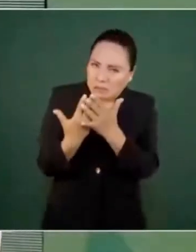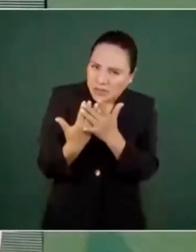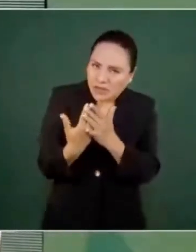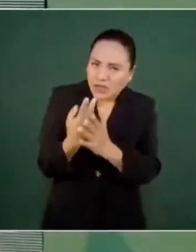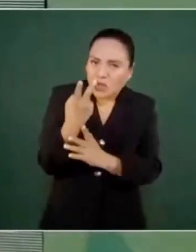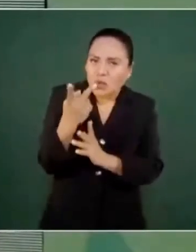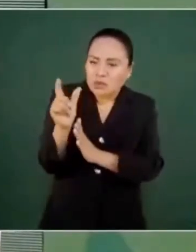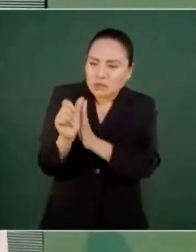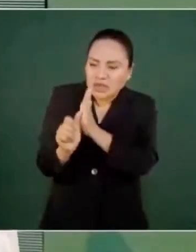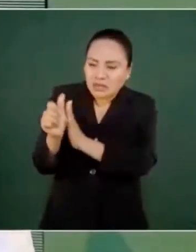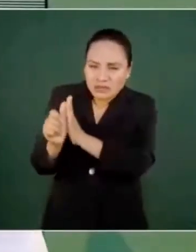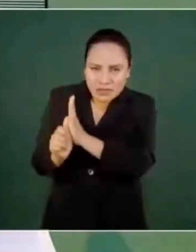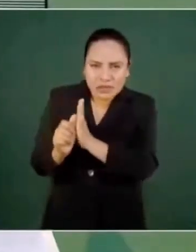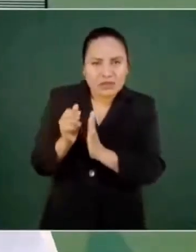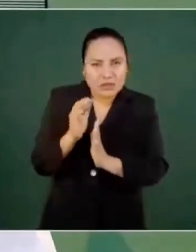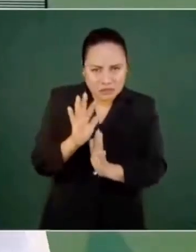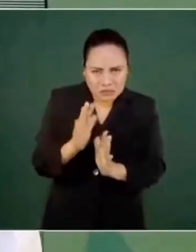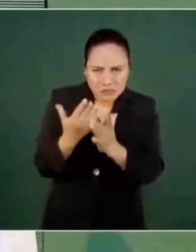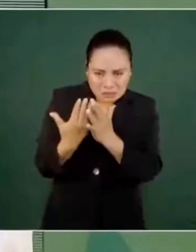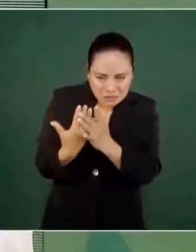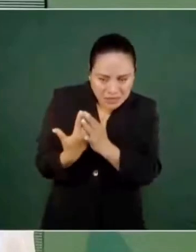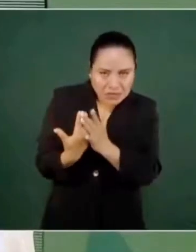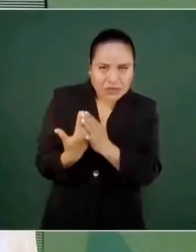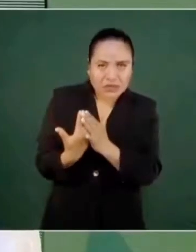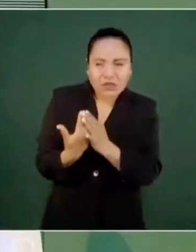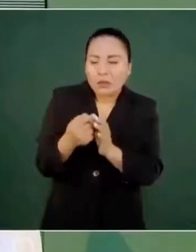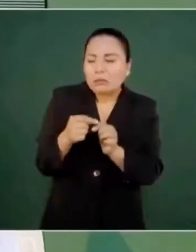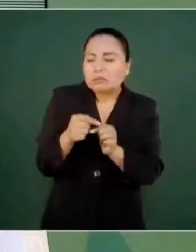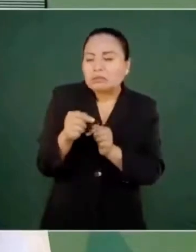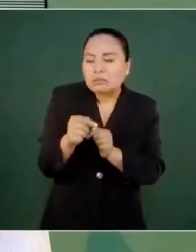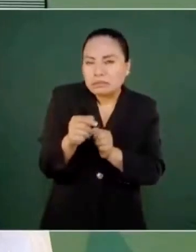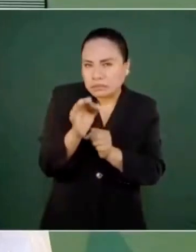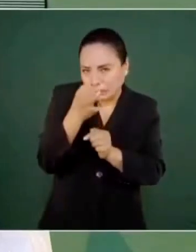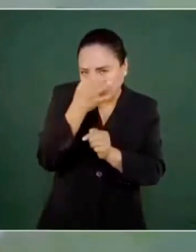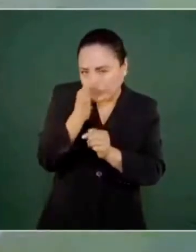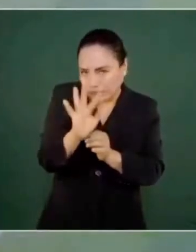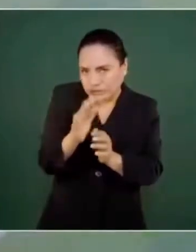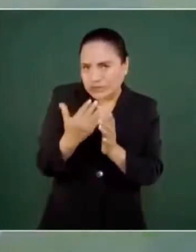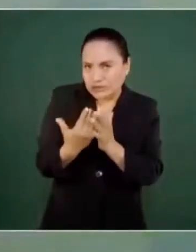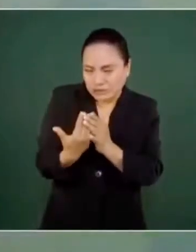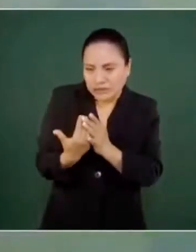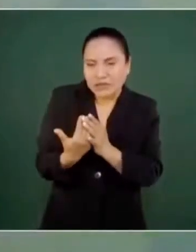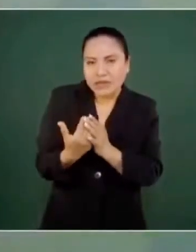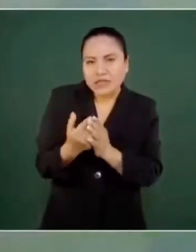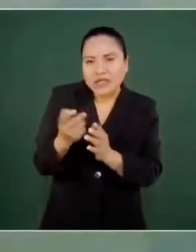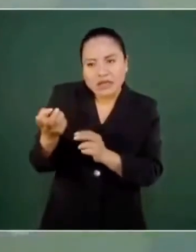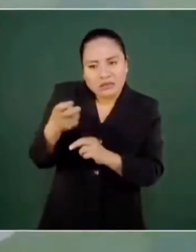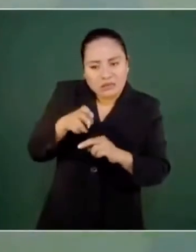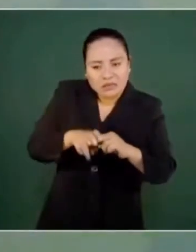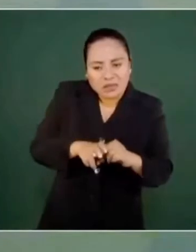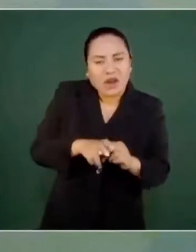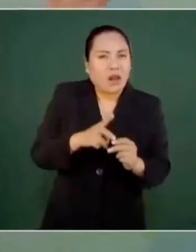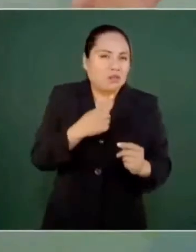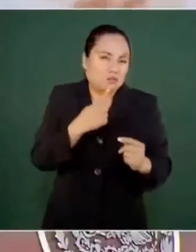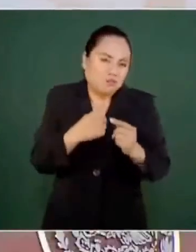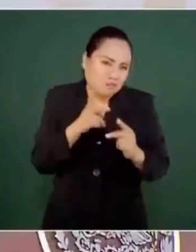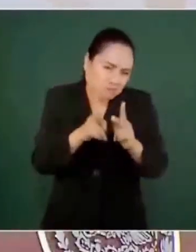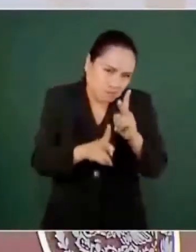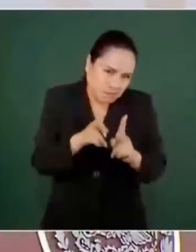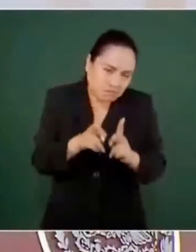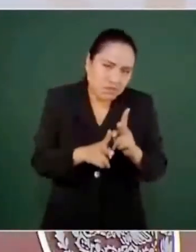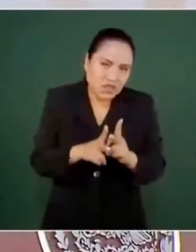ya falta poco, porque ahora todo, todo, todo.